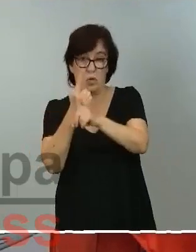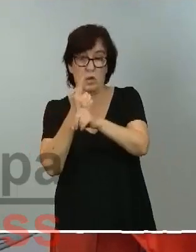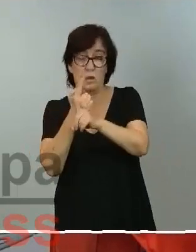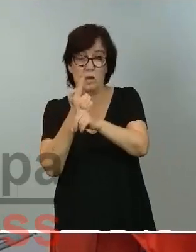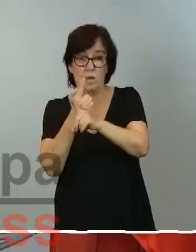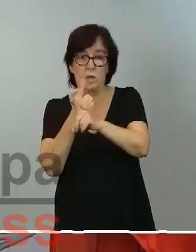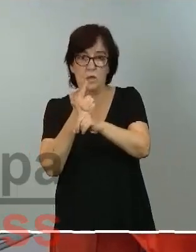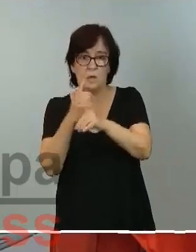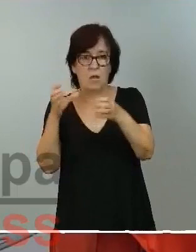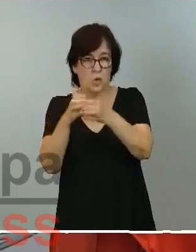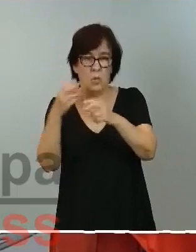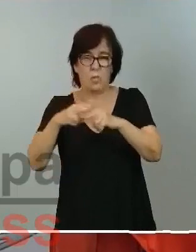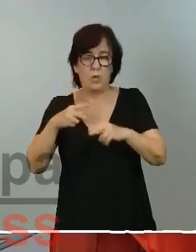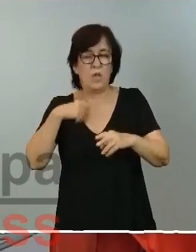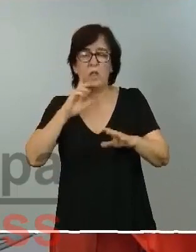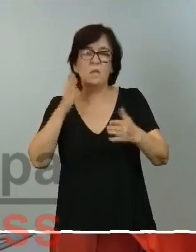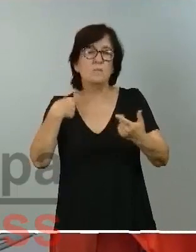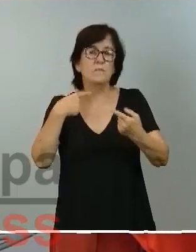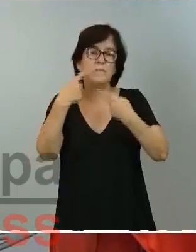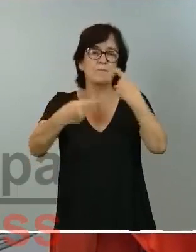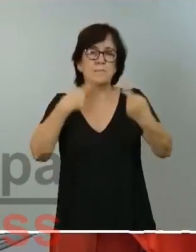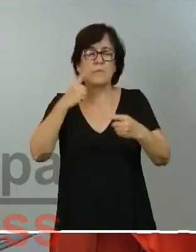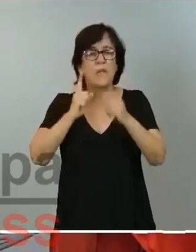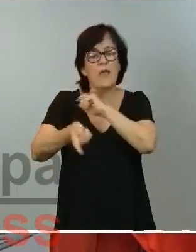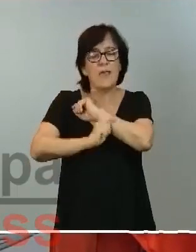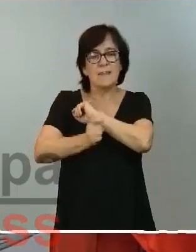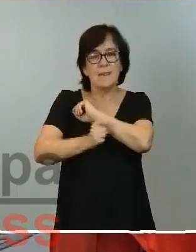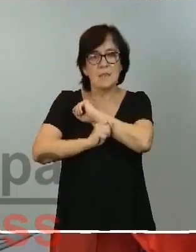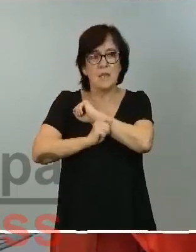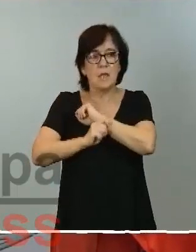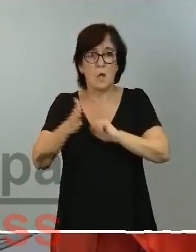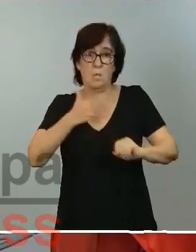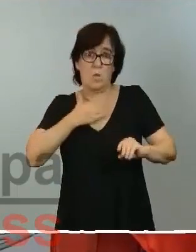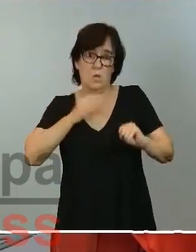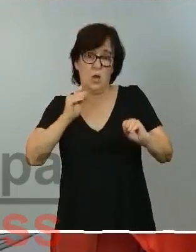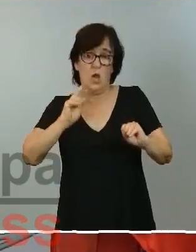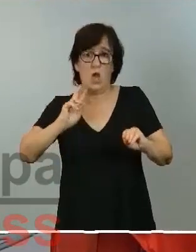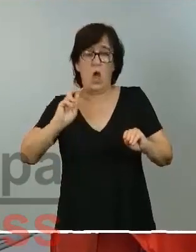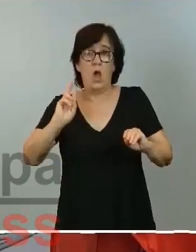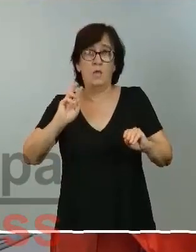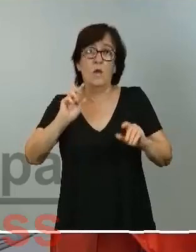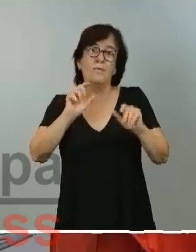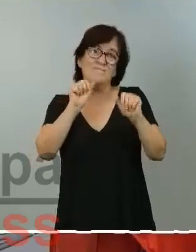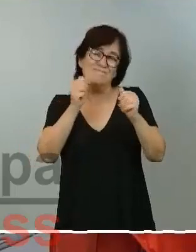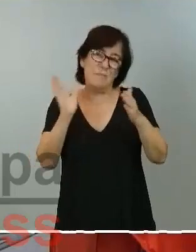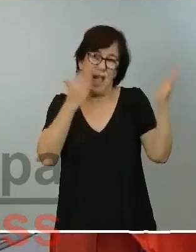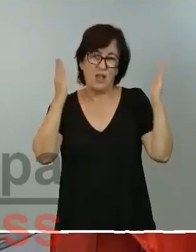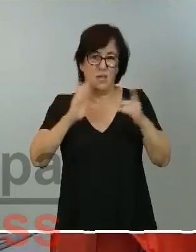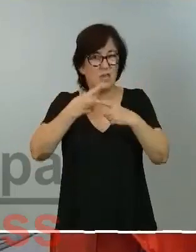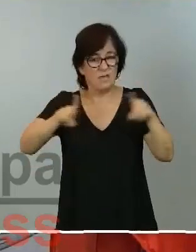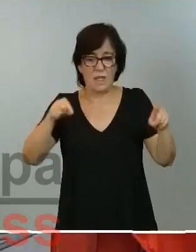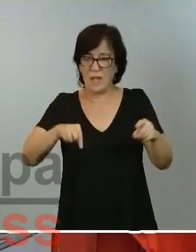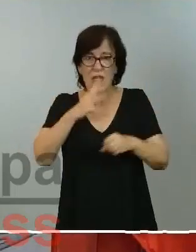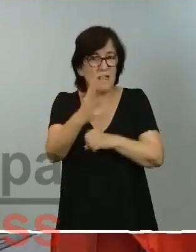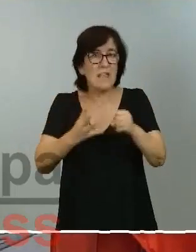deje a un lado la dialéctica y las estrategias quizás propias de otros periodos porque esta no es una legislatura más,